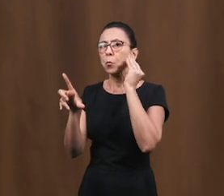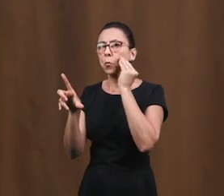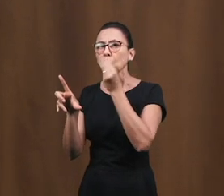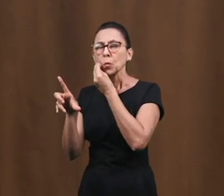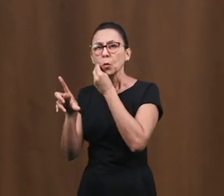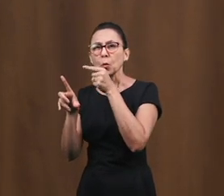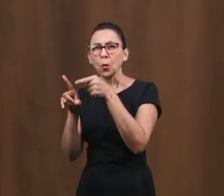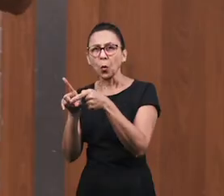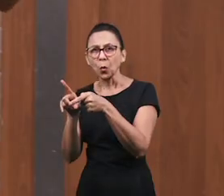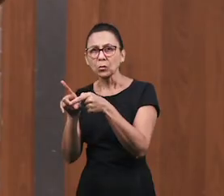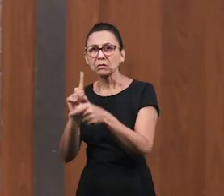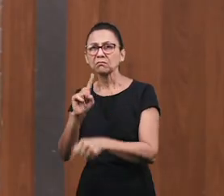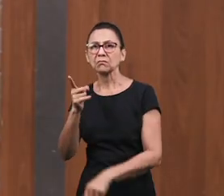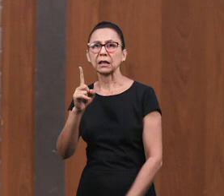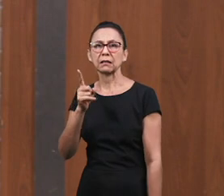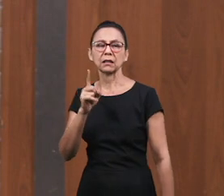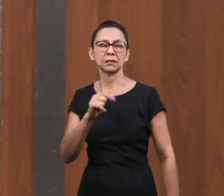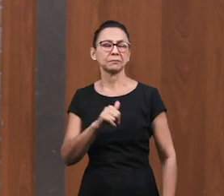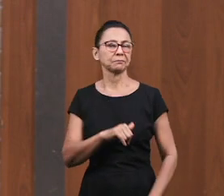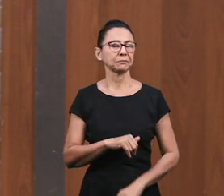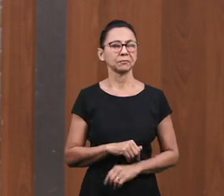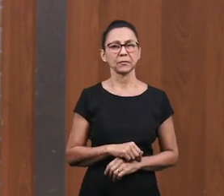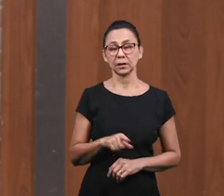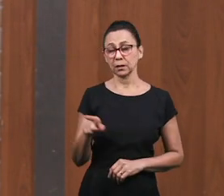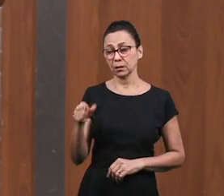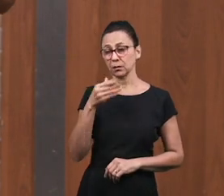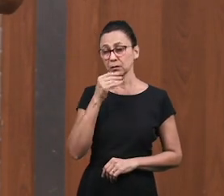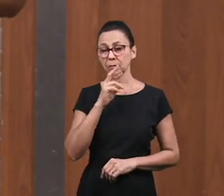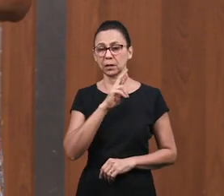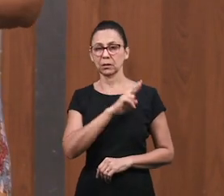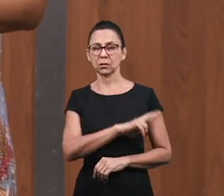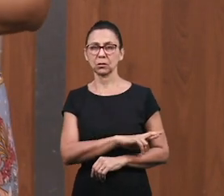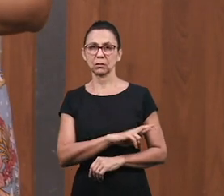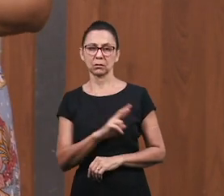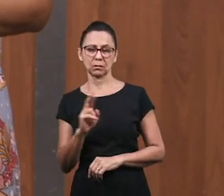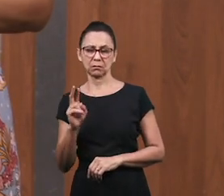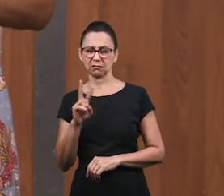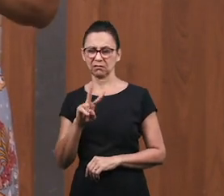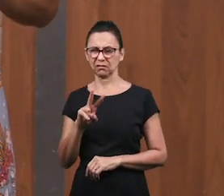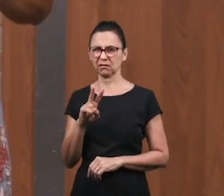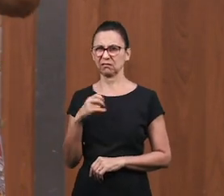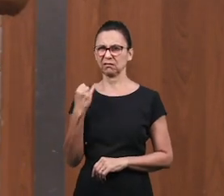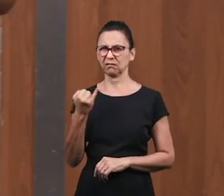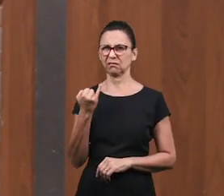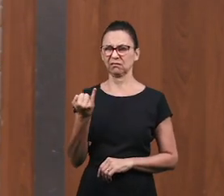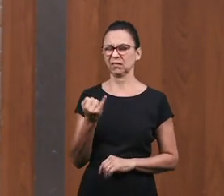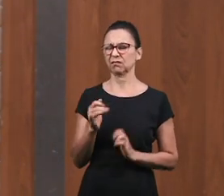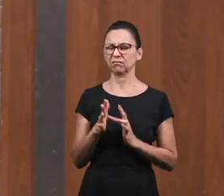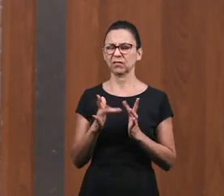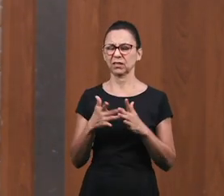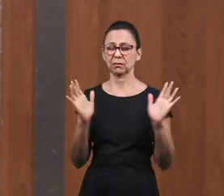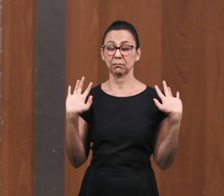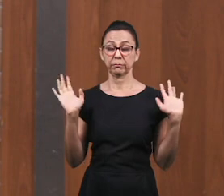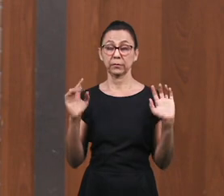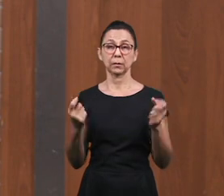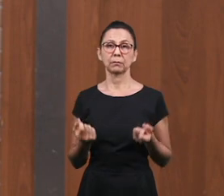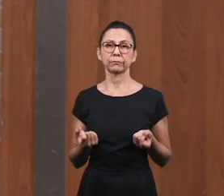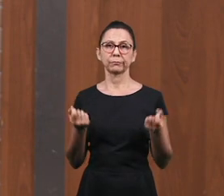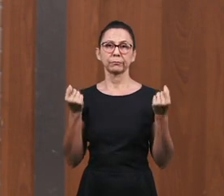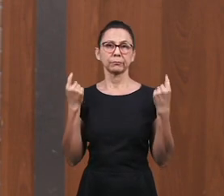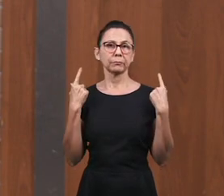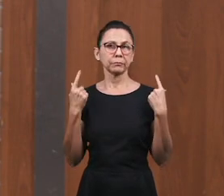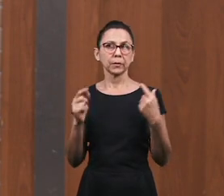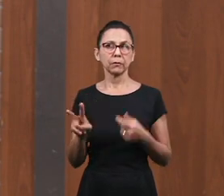Para Simón Jesús No era valioso No era importante Él no dio